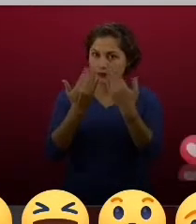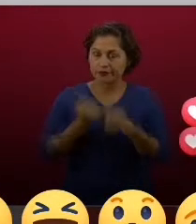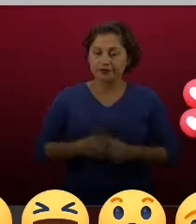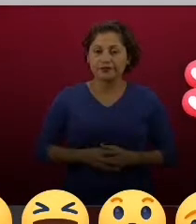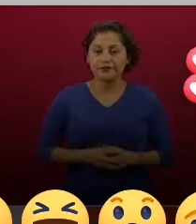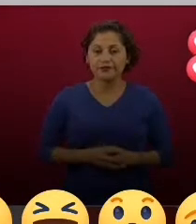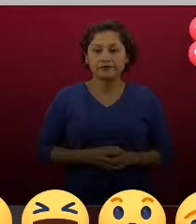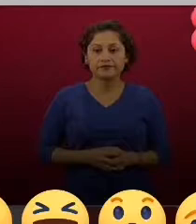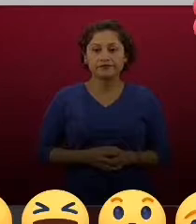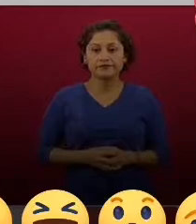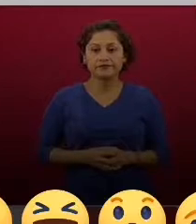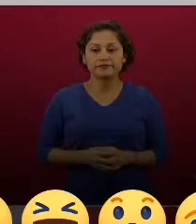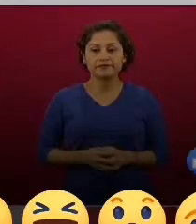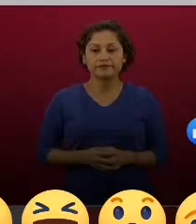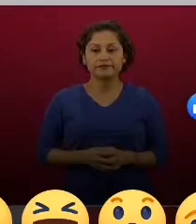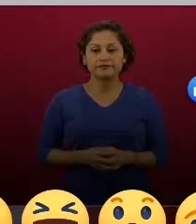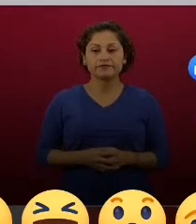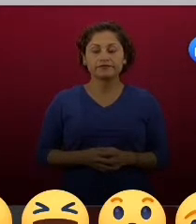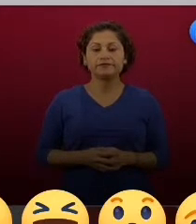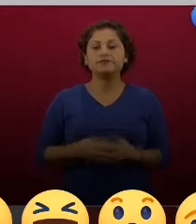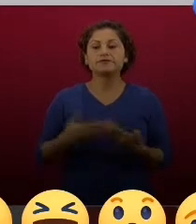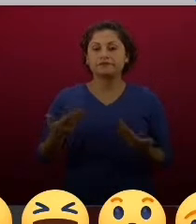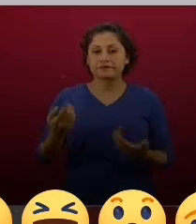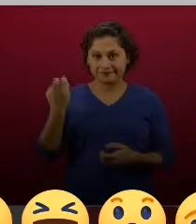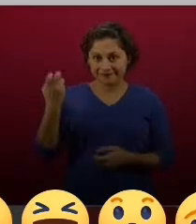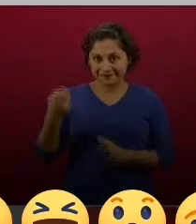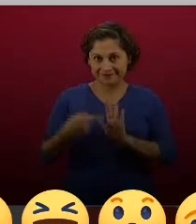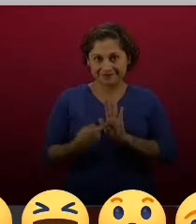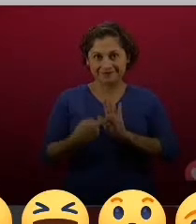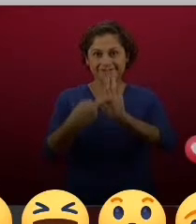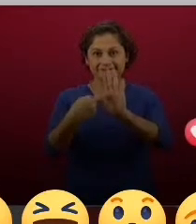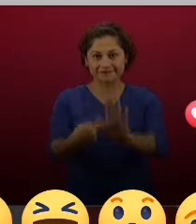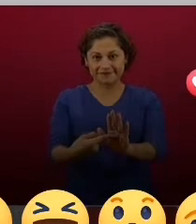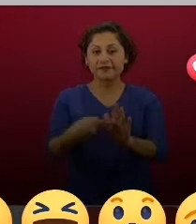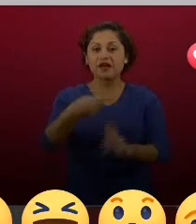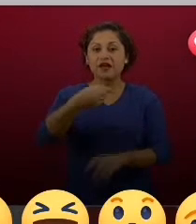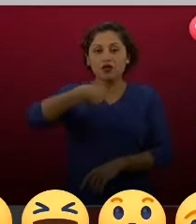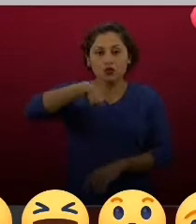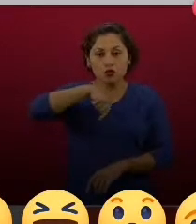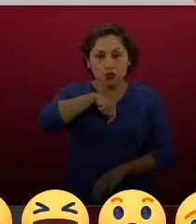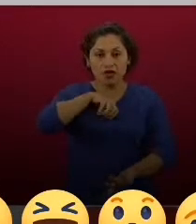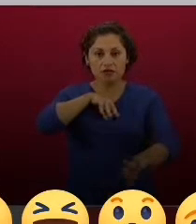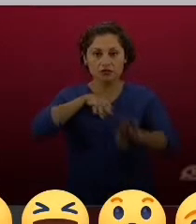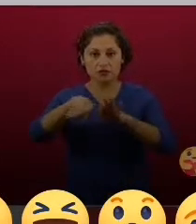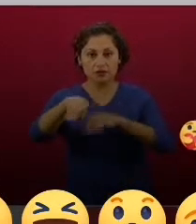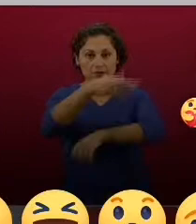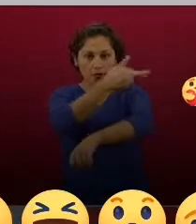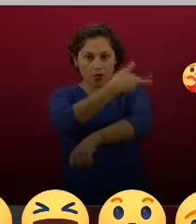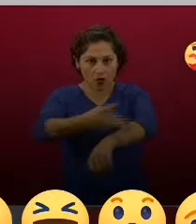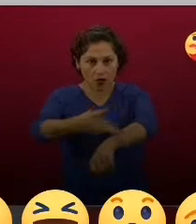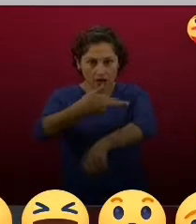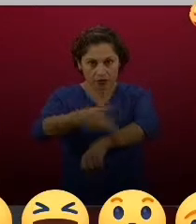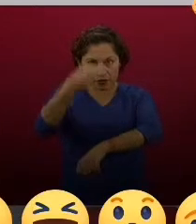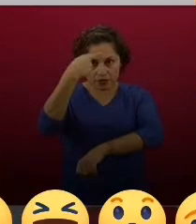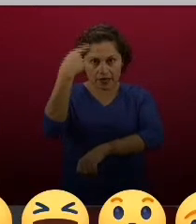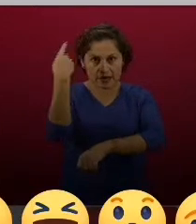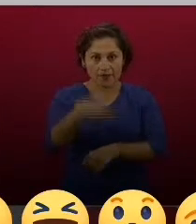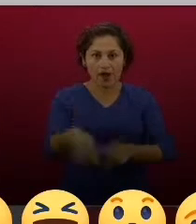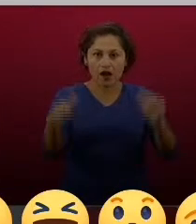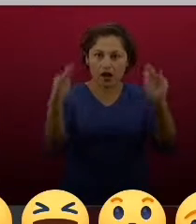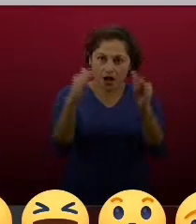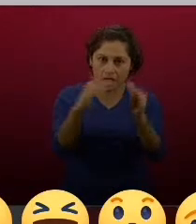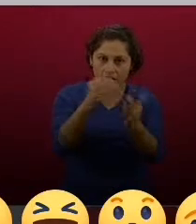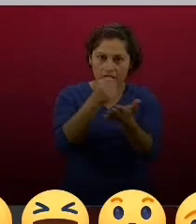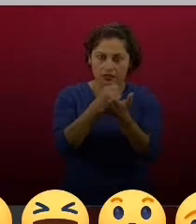tenemos, por supuesto, el aviso. Todos los trámites son gratuitos. Todos los datos personales son de ustedes.